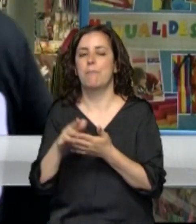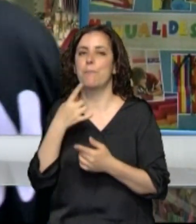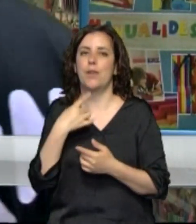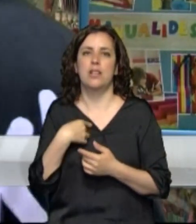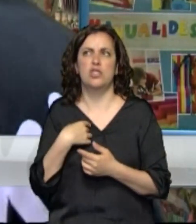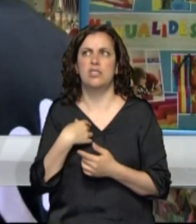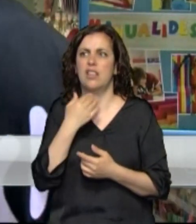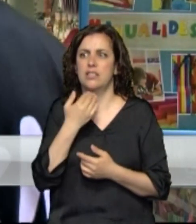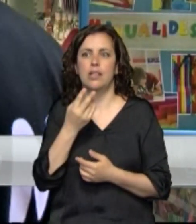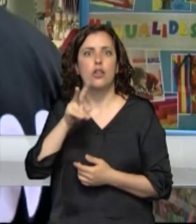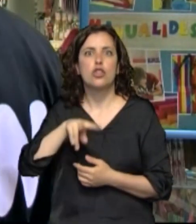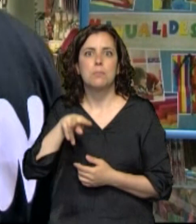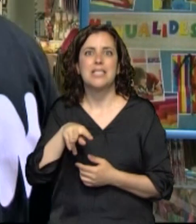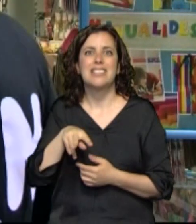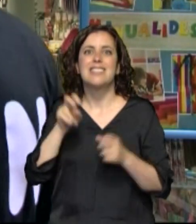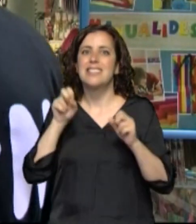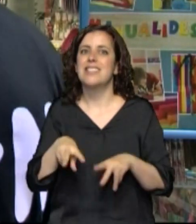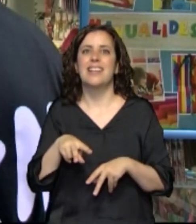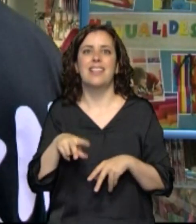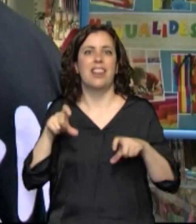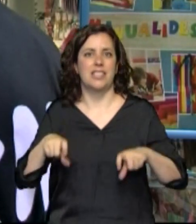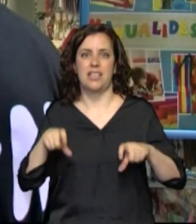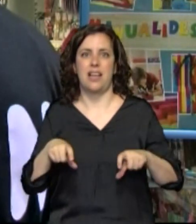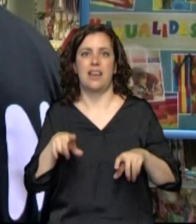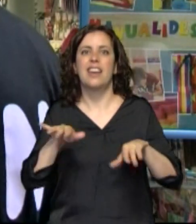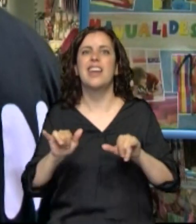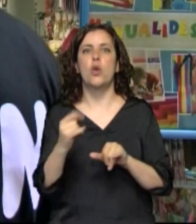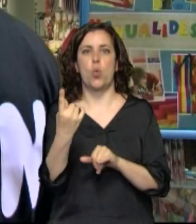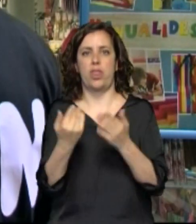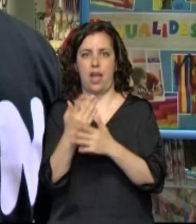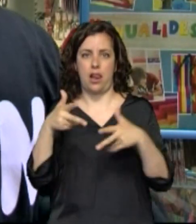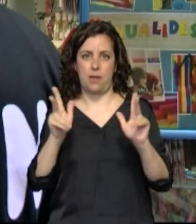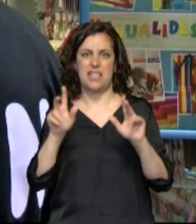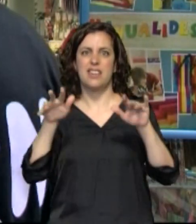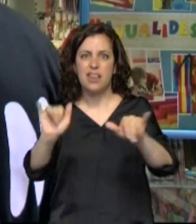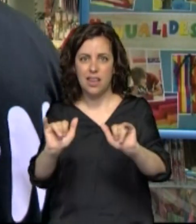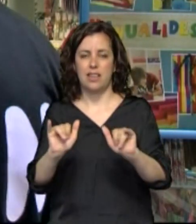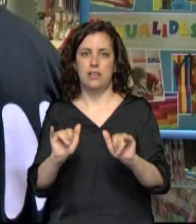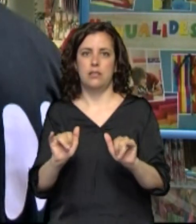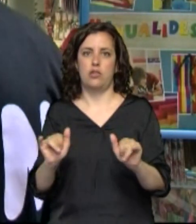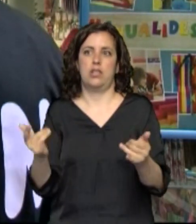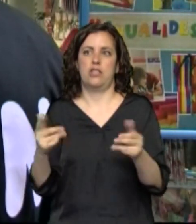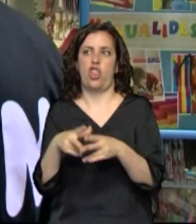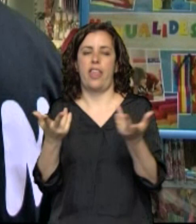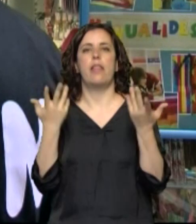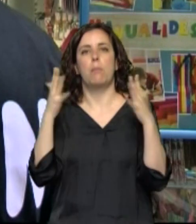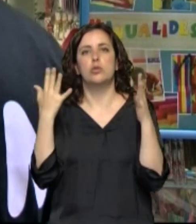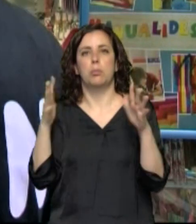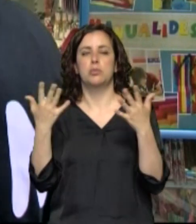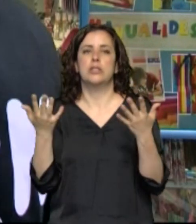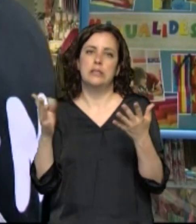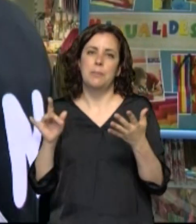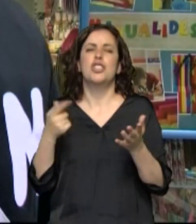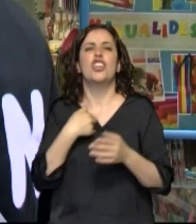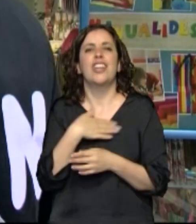no sé, llegaba dos meses que no había tenido ni un día libre, ¿sabes? Entonces dije, joder, pues todo el mundo, sí, aplausos, tal, pero bueno, yo quería